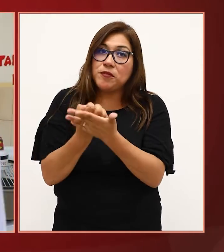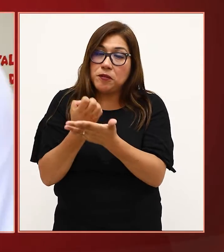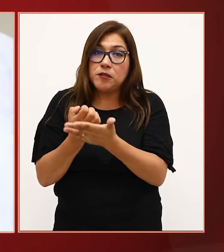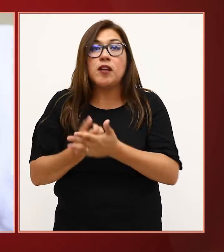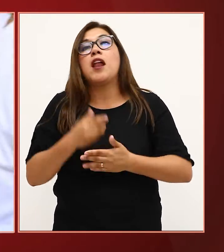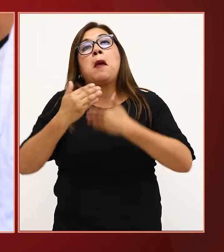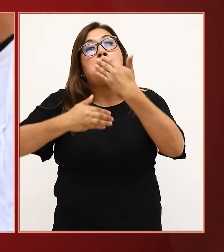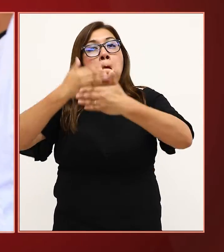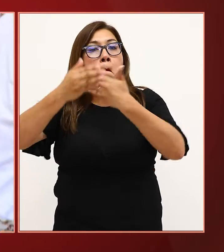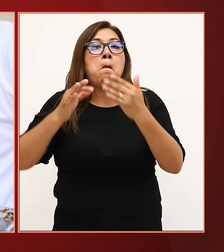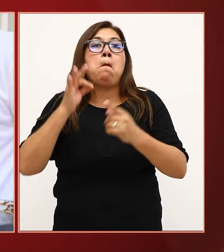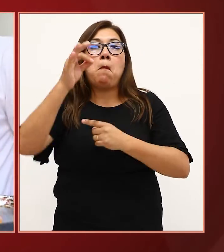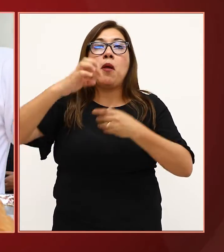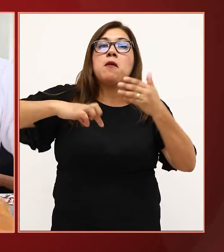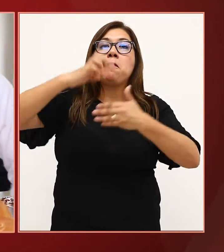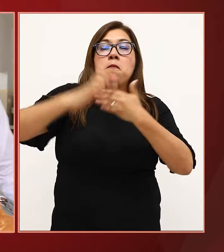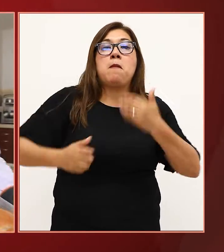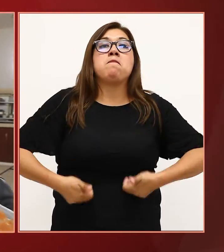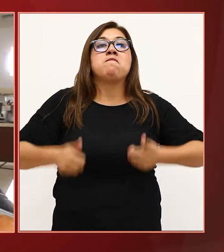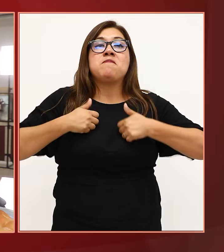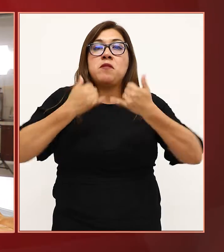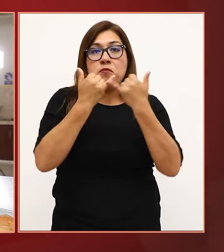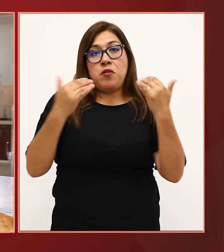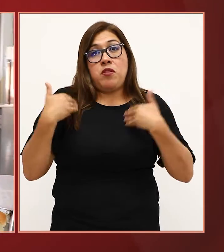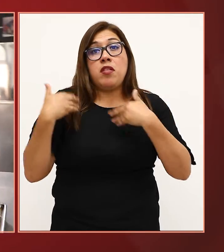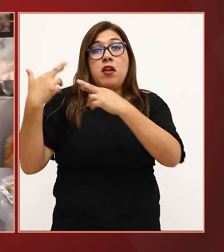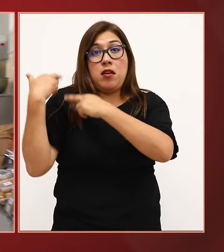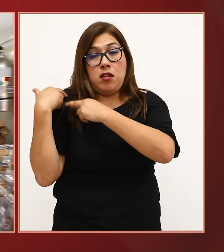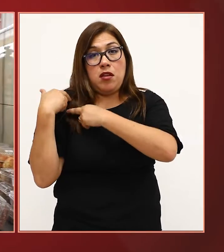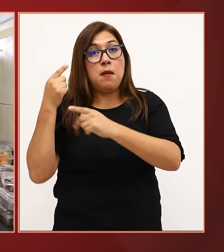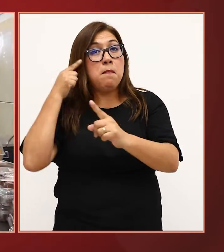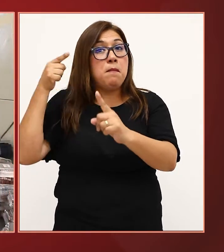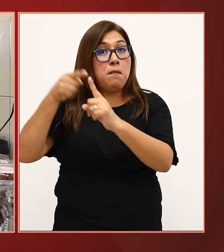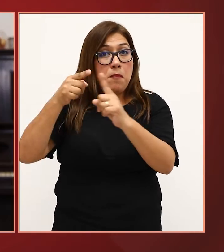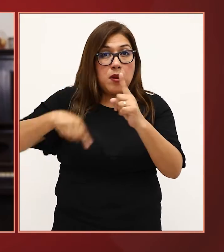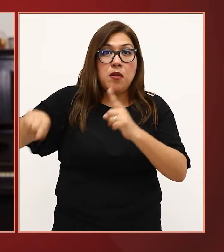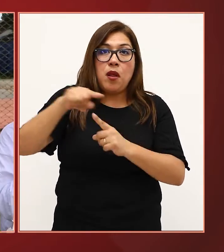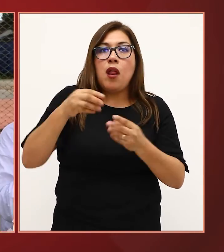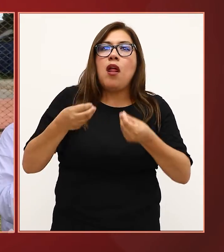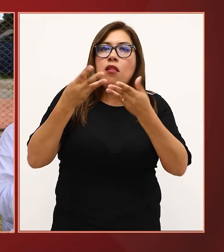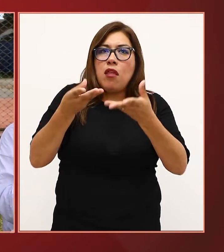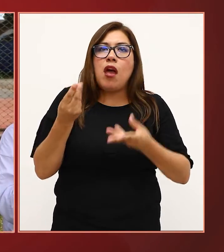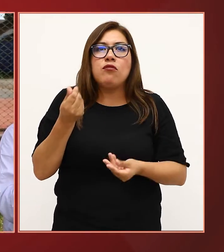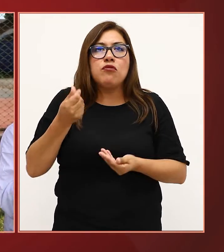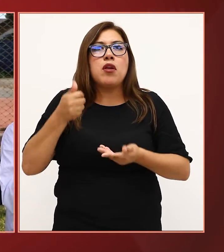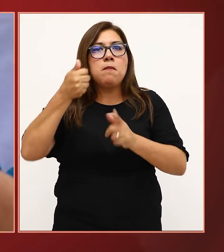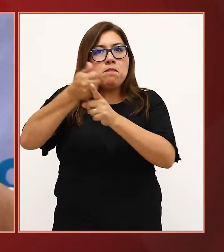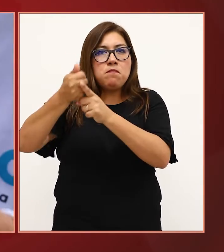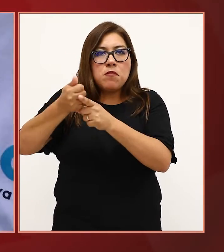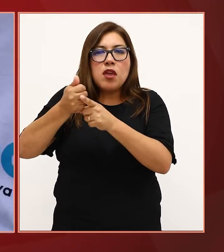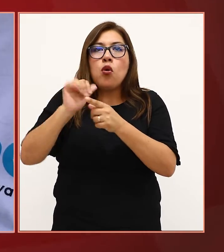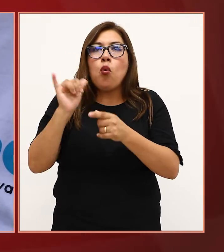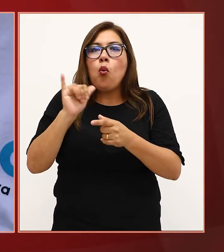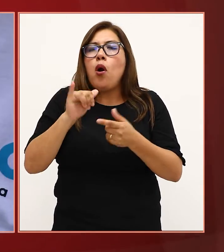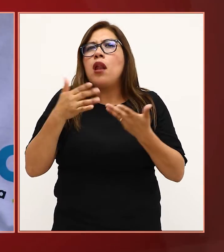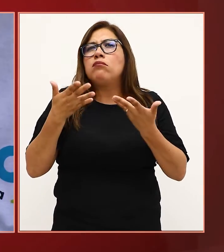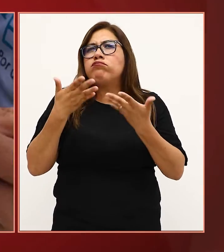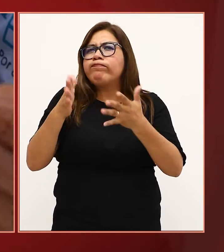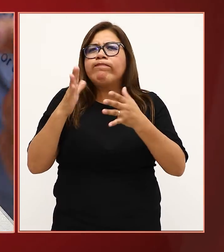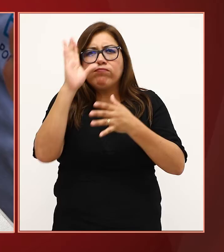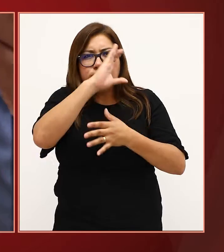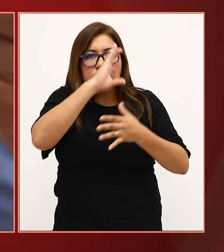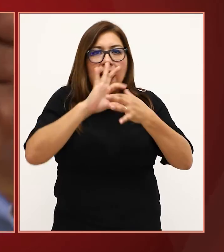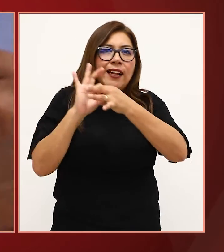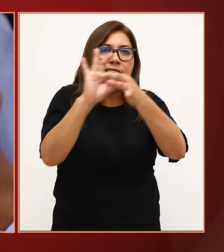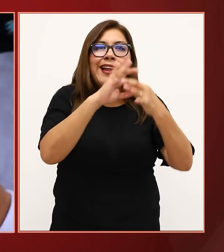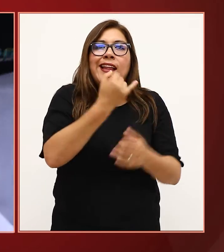y posterior incorporación al Programa de Vida Independiente que tienen a cargo. Para ello, se fomenta un capital semilla propio y o